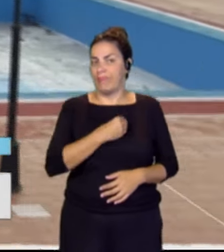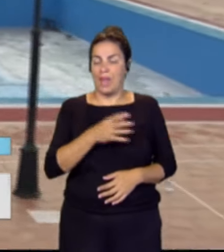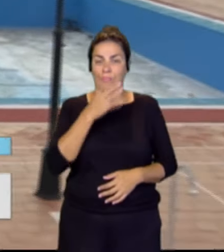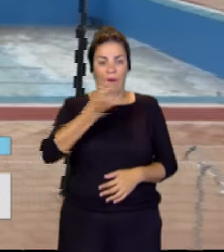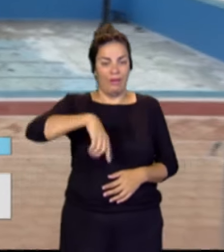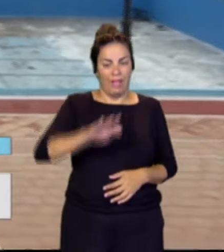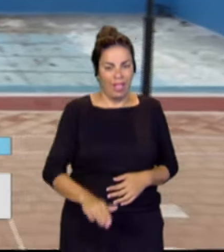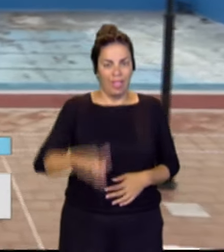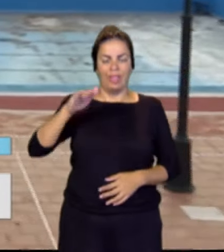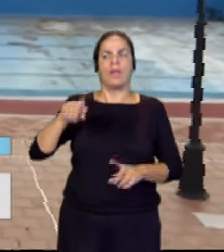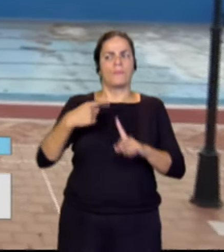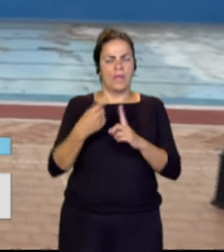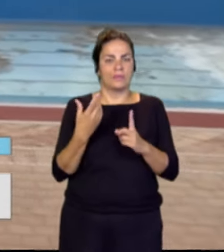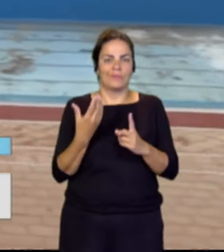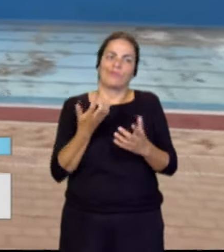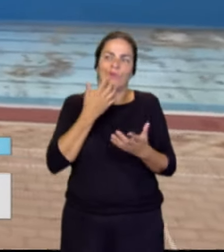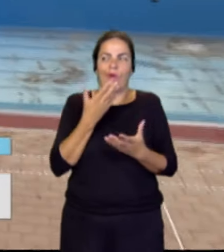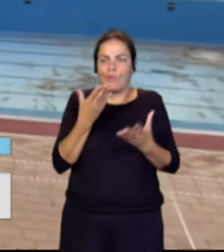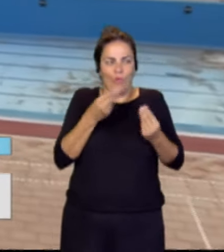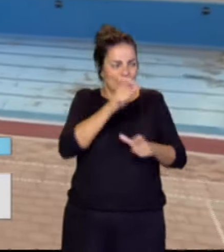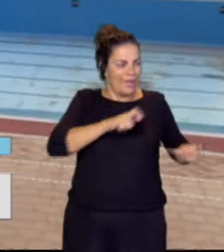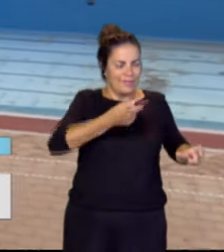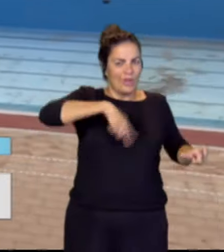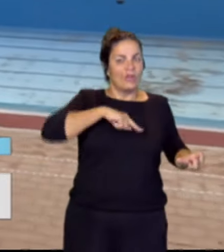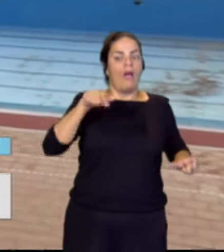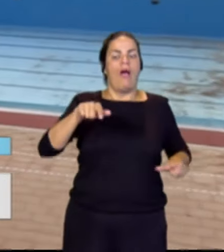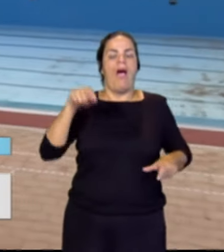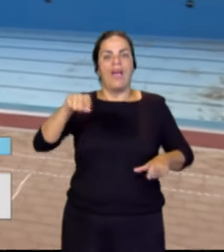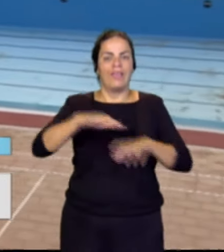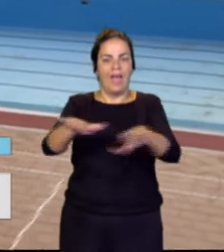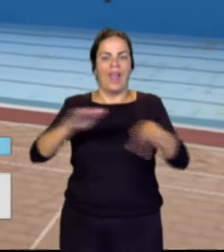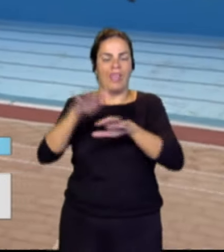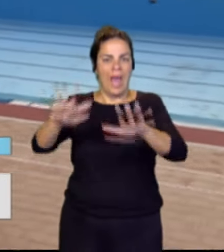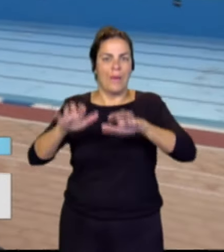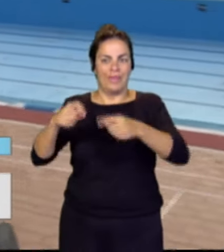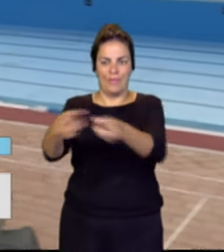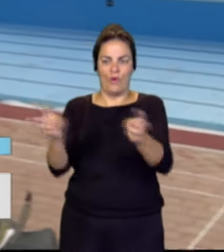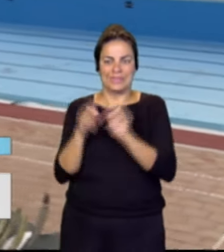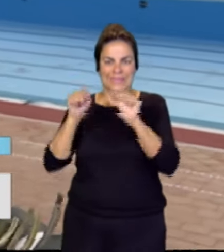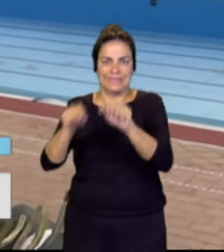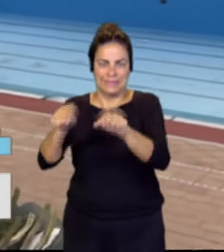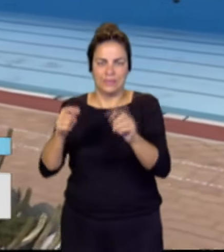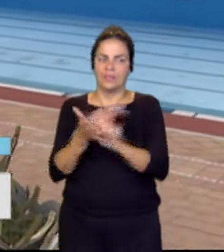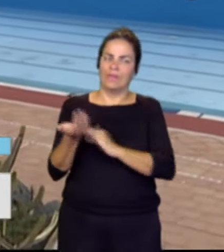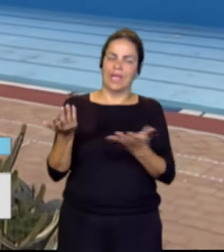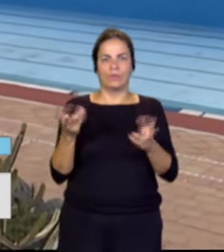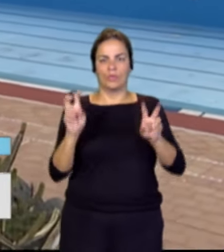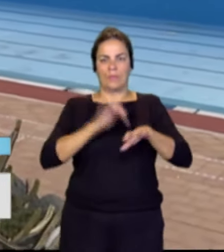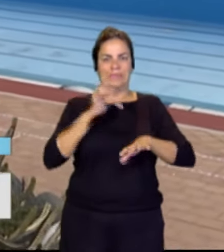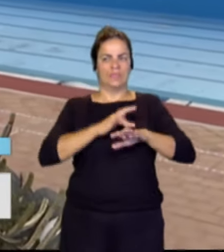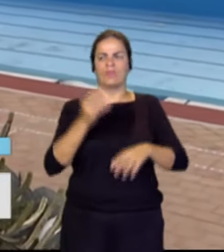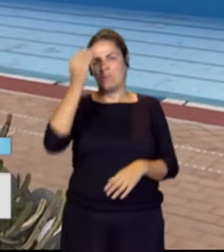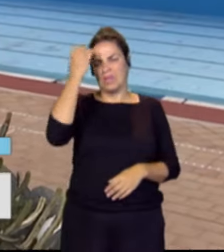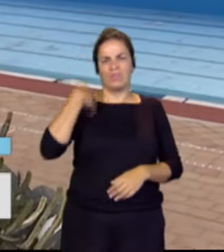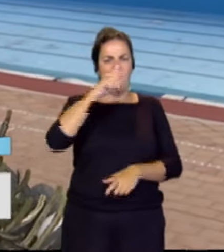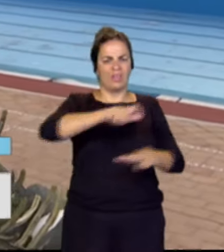y hemos aprendido muchos y muchas a nadar en estas piscinas y es un tema sensible. Yo creo que la ciudadanía está cansada de